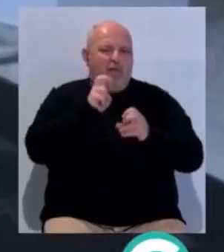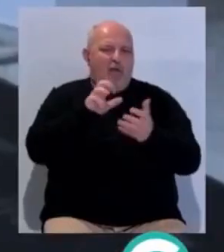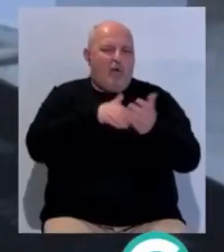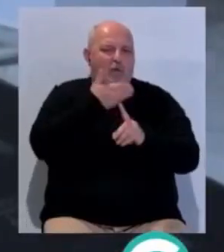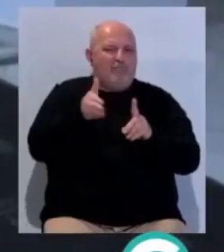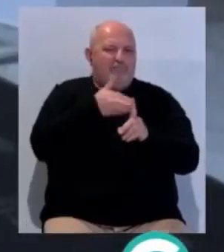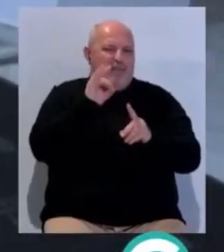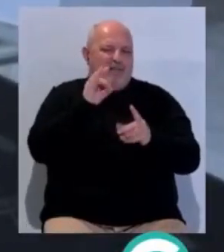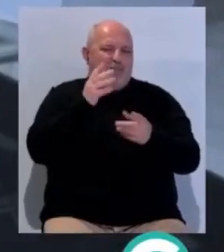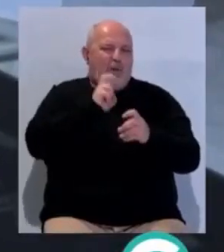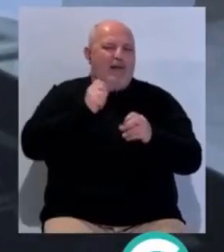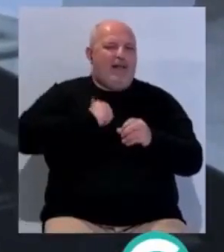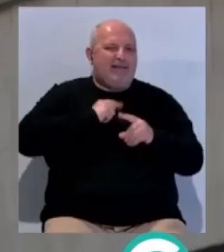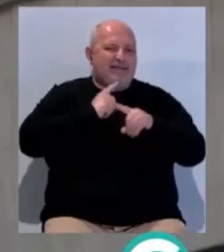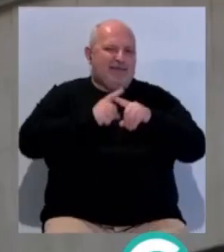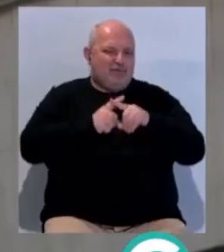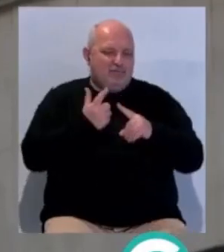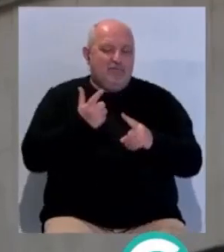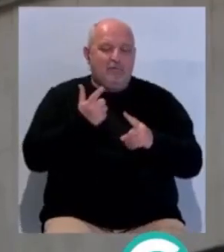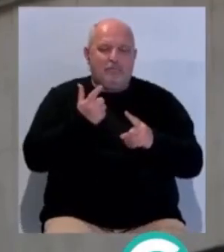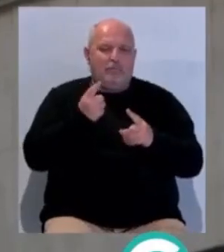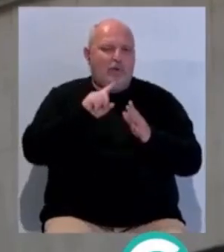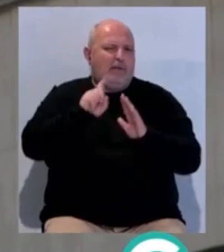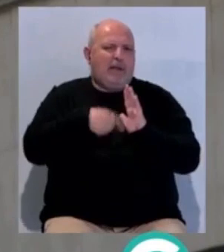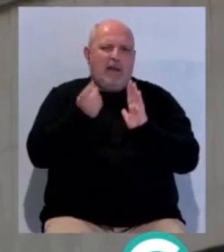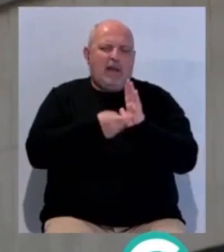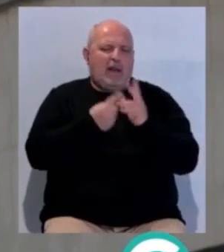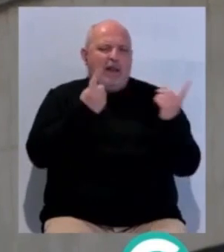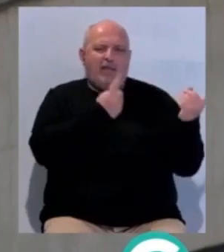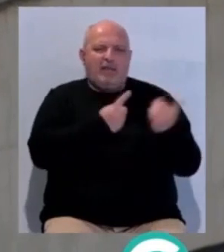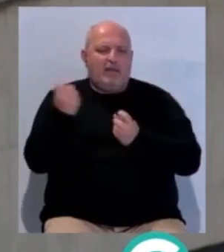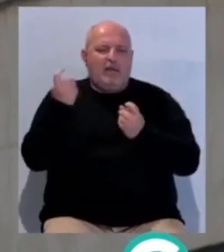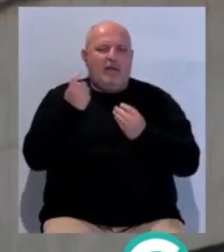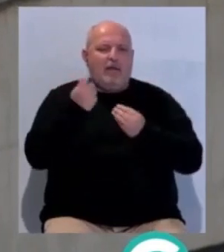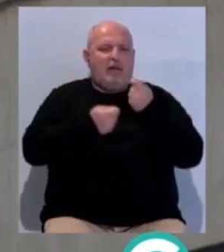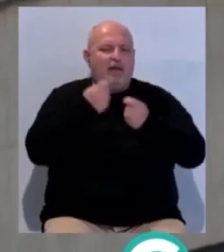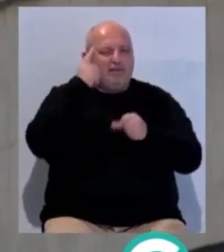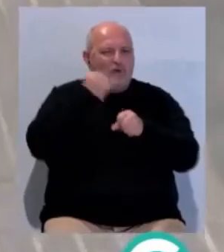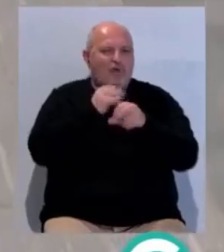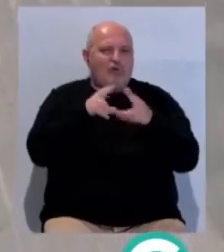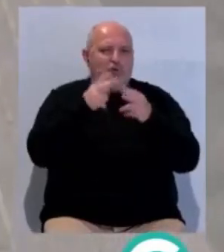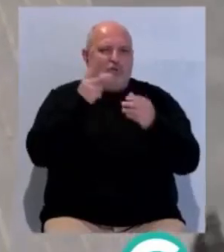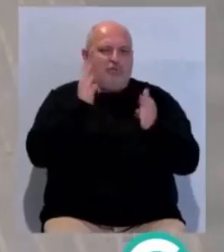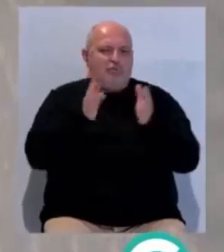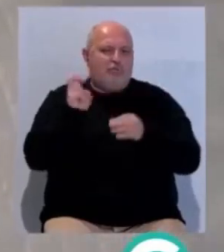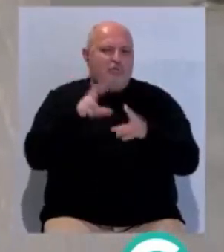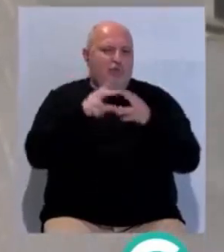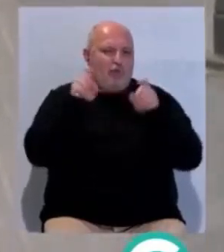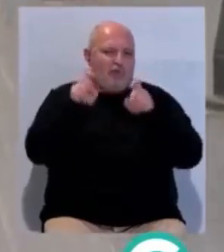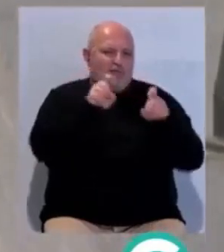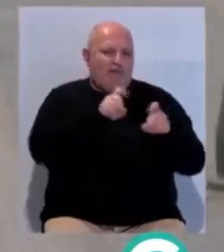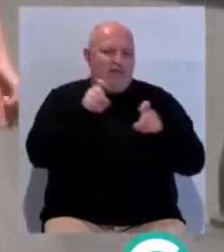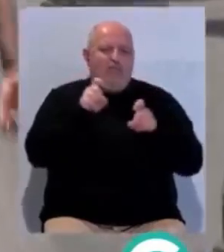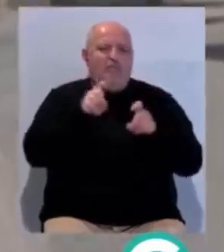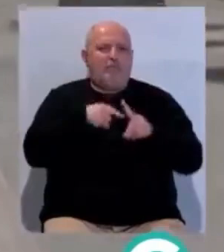violencia sexual. De esta forma se abordará de manera integral las necesidades de intervención psicosocial, terapéutica, socioeducativa,